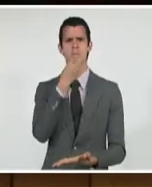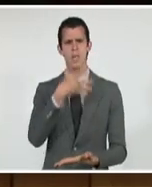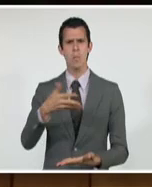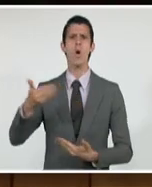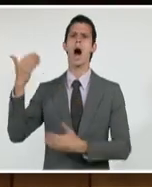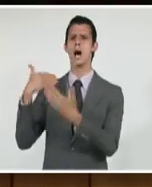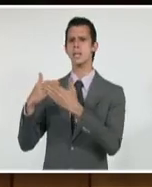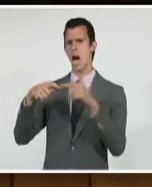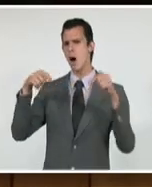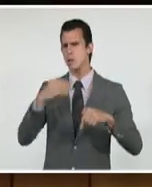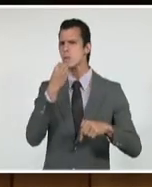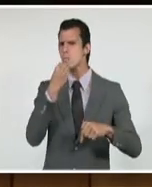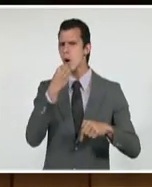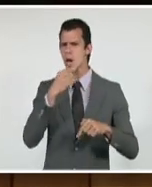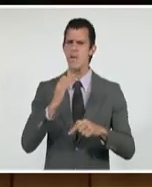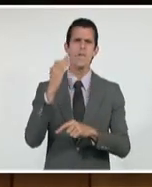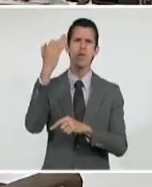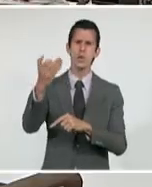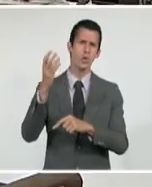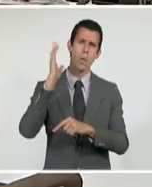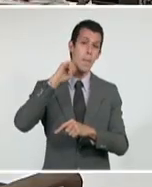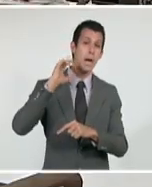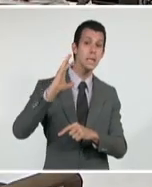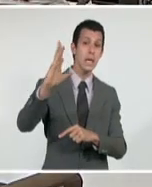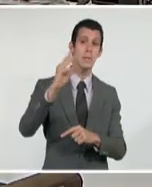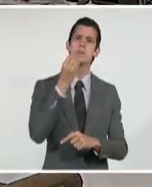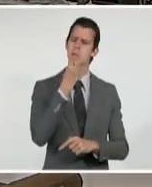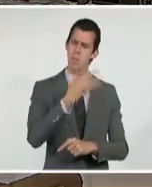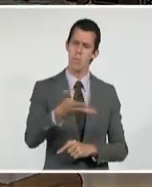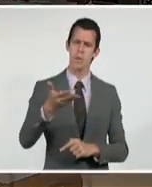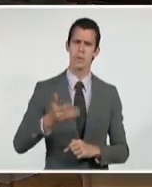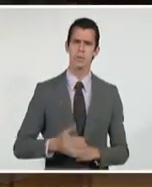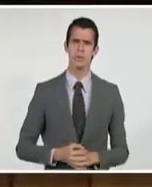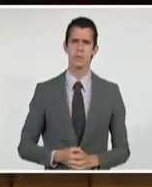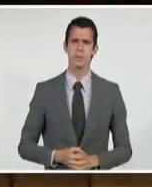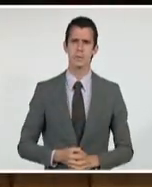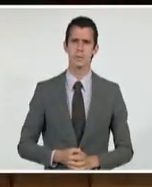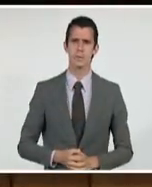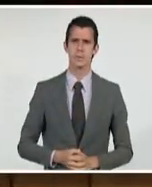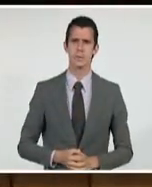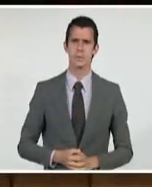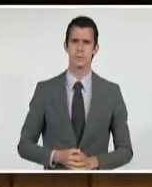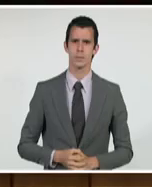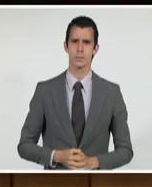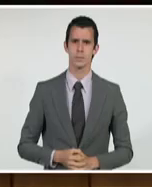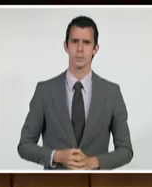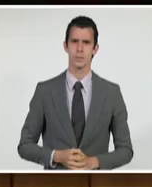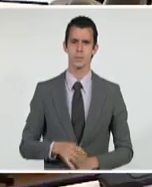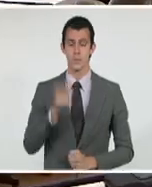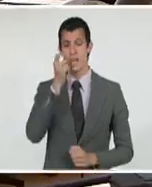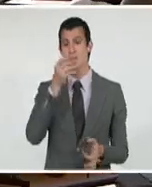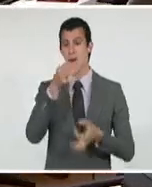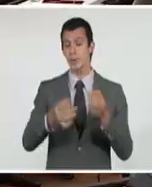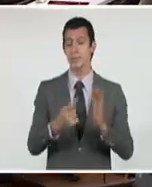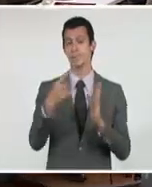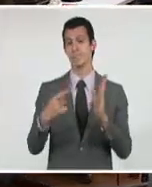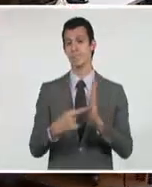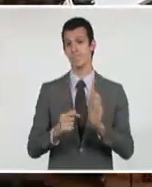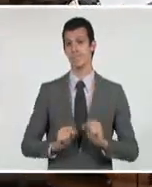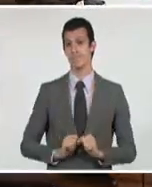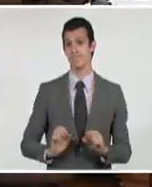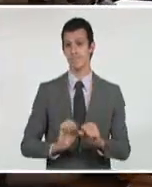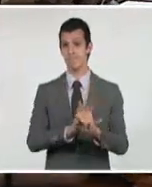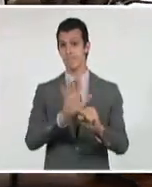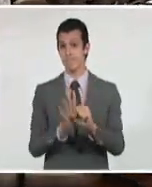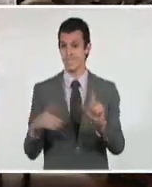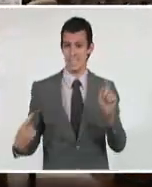se puede y siempre se podrá. El premier cubano se refirió a la lucha contra la COVID-19, donde ha sido decisivo